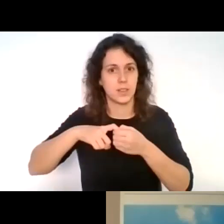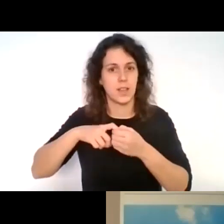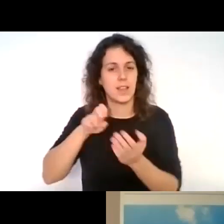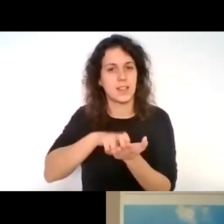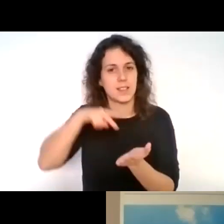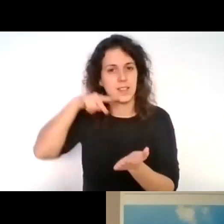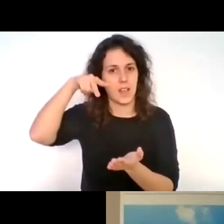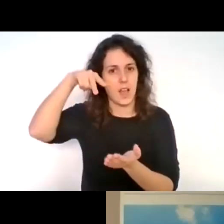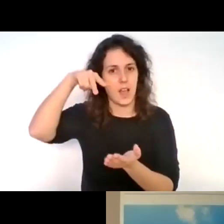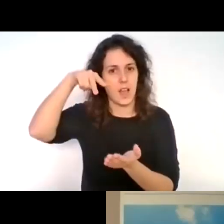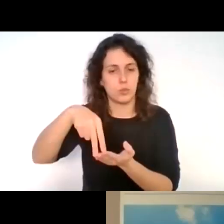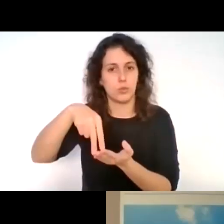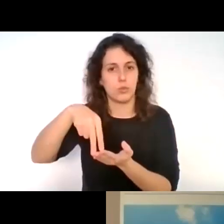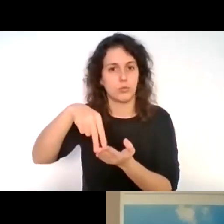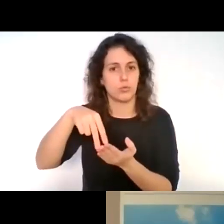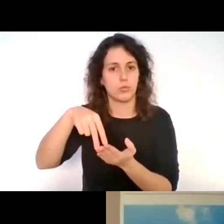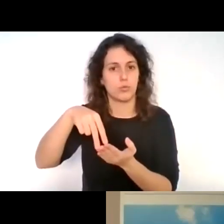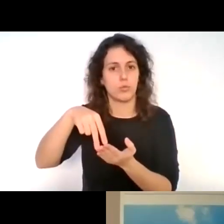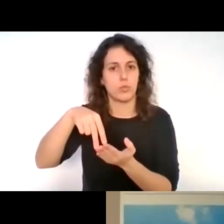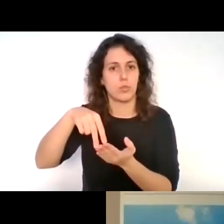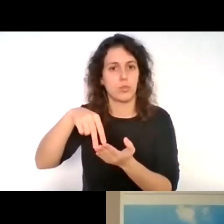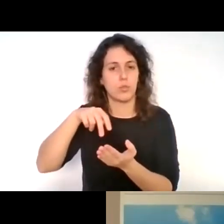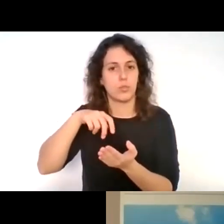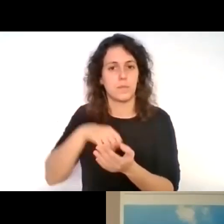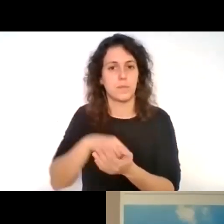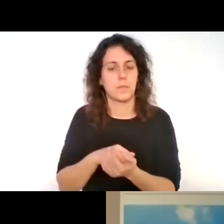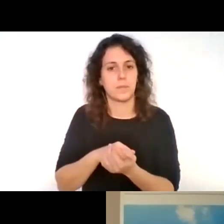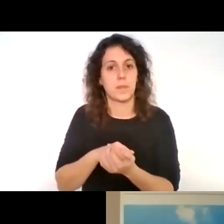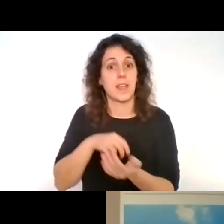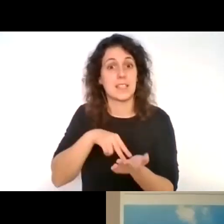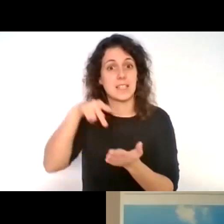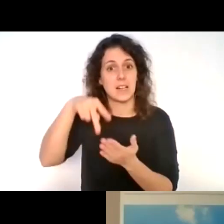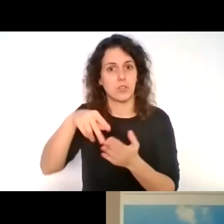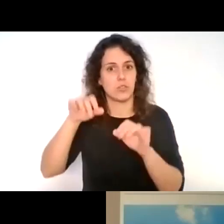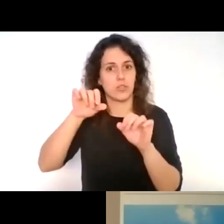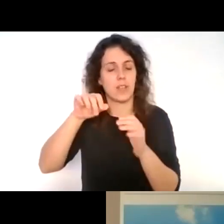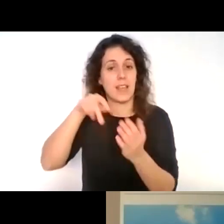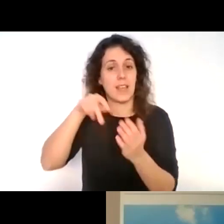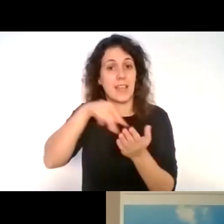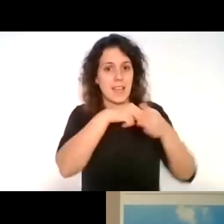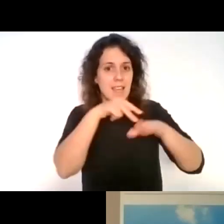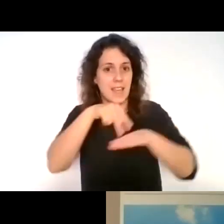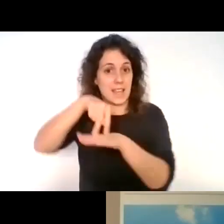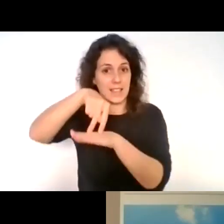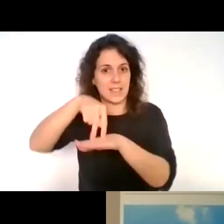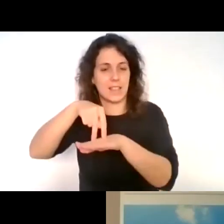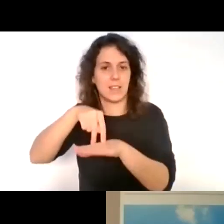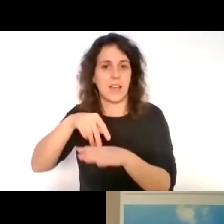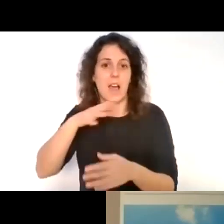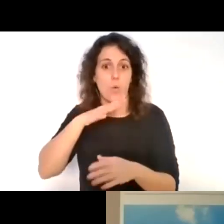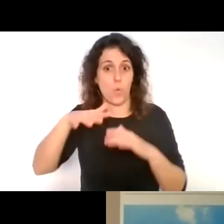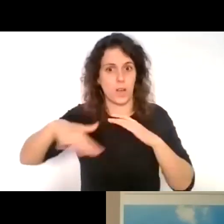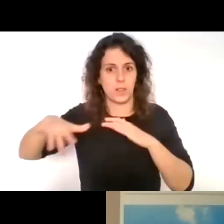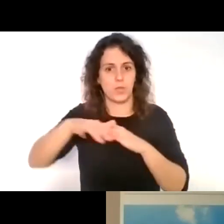de esquía acuático, y entonces que después, por una